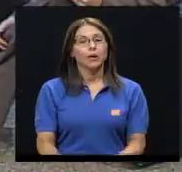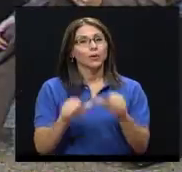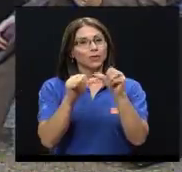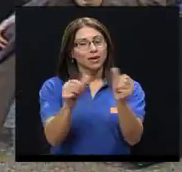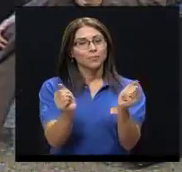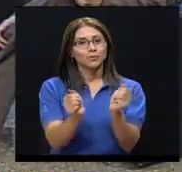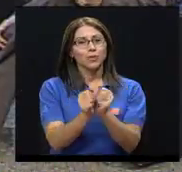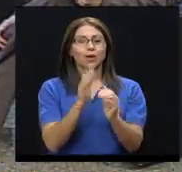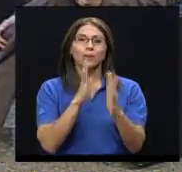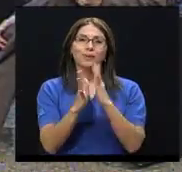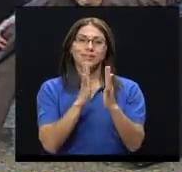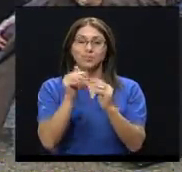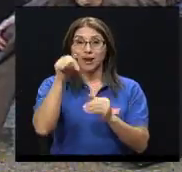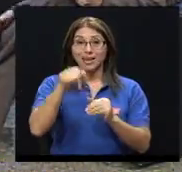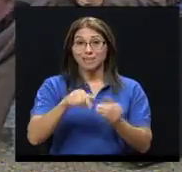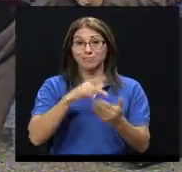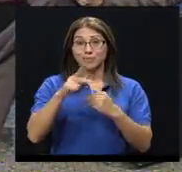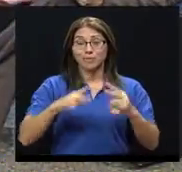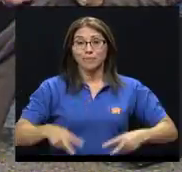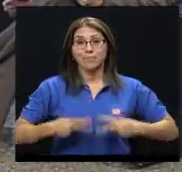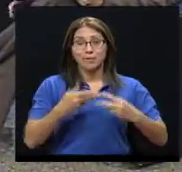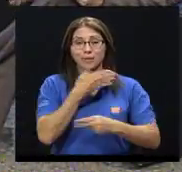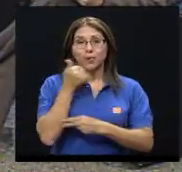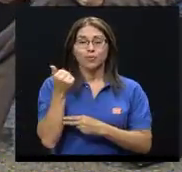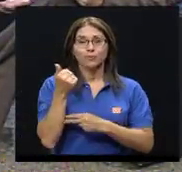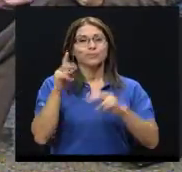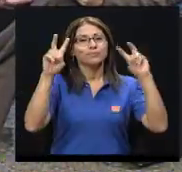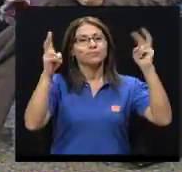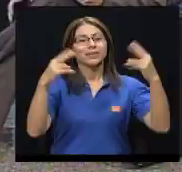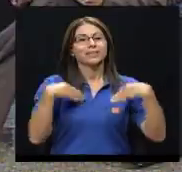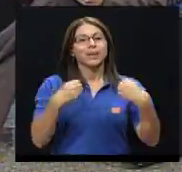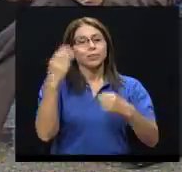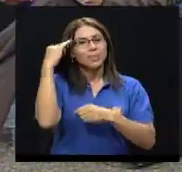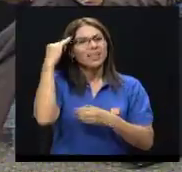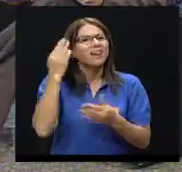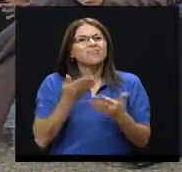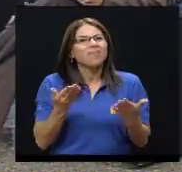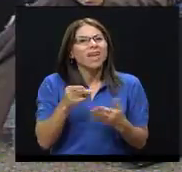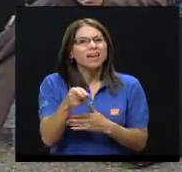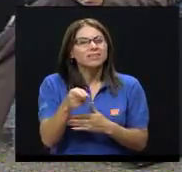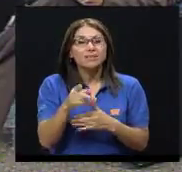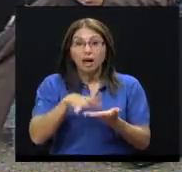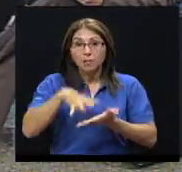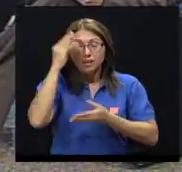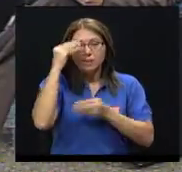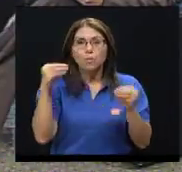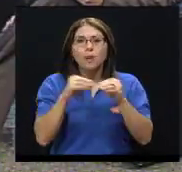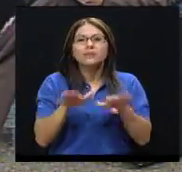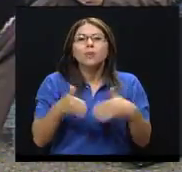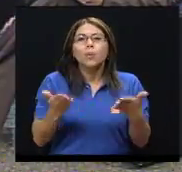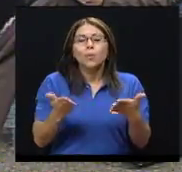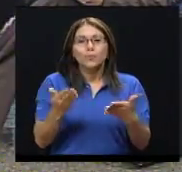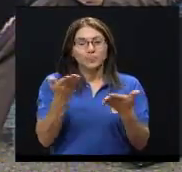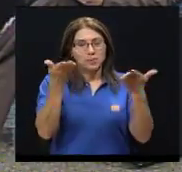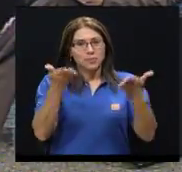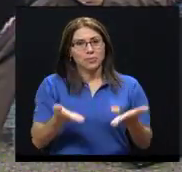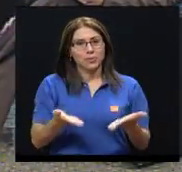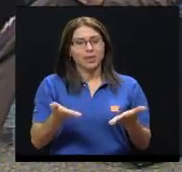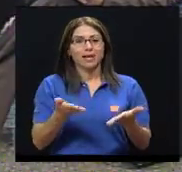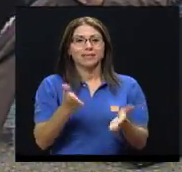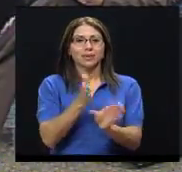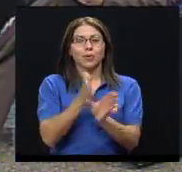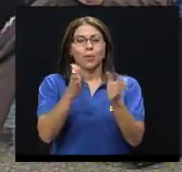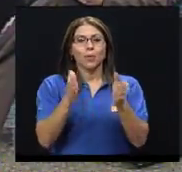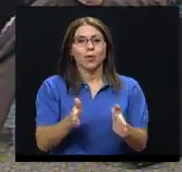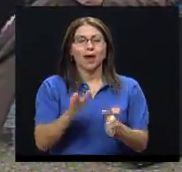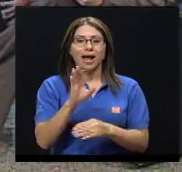Continuamos con esta conversación aquí en Vivir Mejor sobre la salud mental, qué es salud mental y cómo podemos ir aprendiendo más al respecto. Y para ello contamos con la presencia